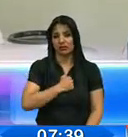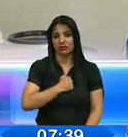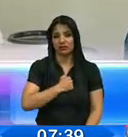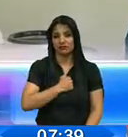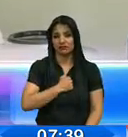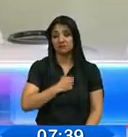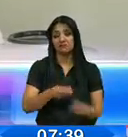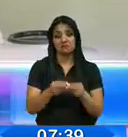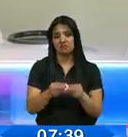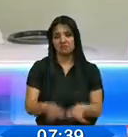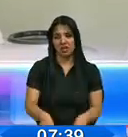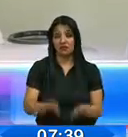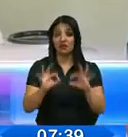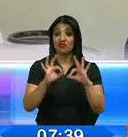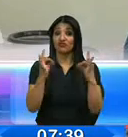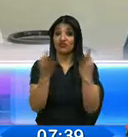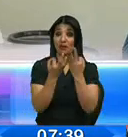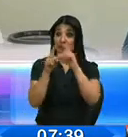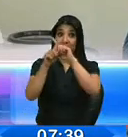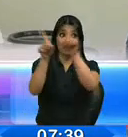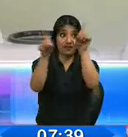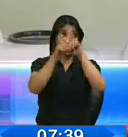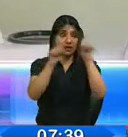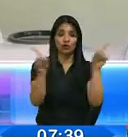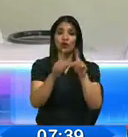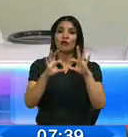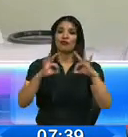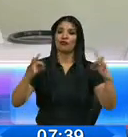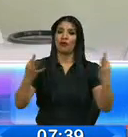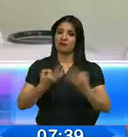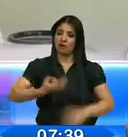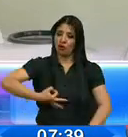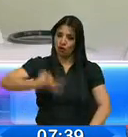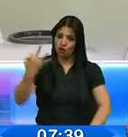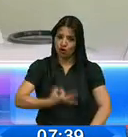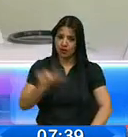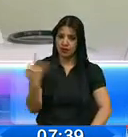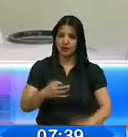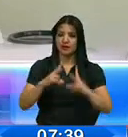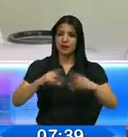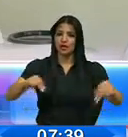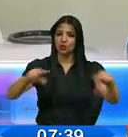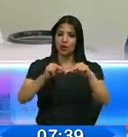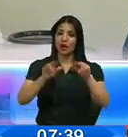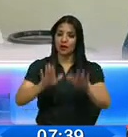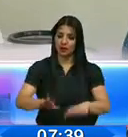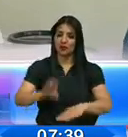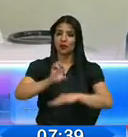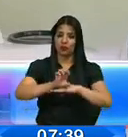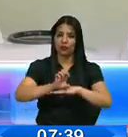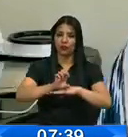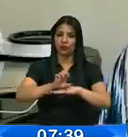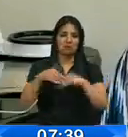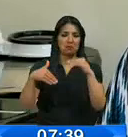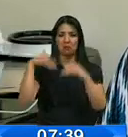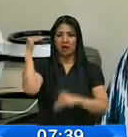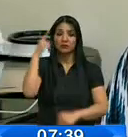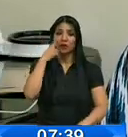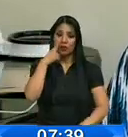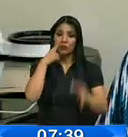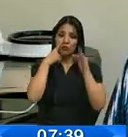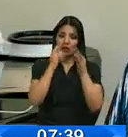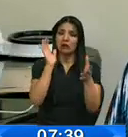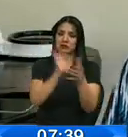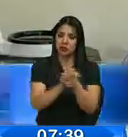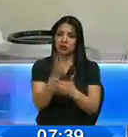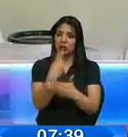en los diferentes tipos, sino que hablo de la familia natural, que es la que más impera en el Ecuador. No estoy contra